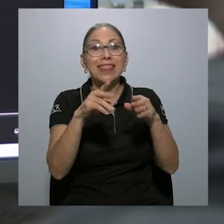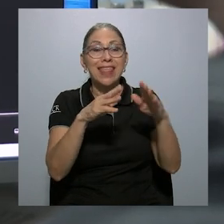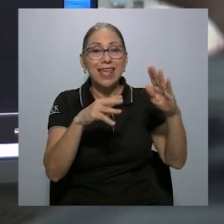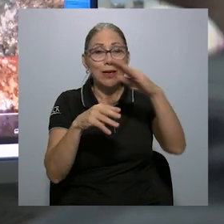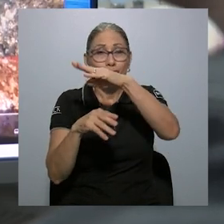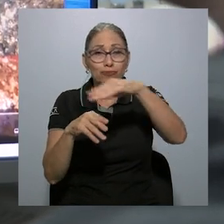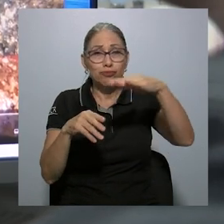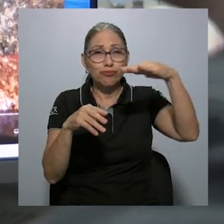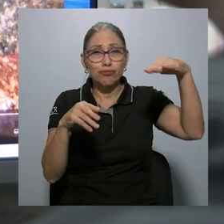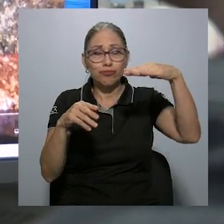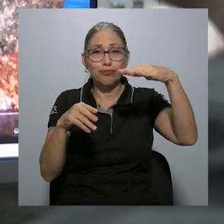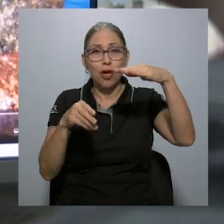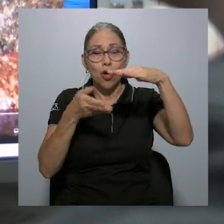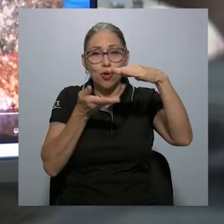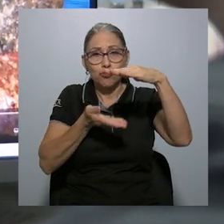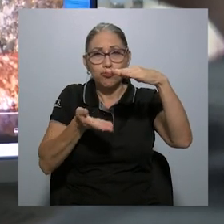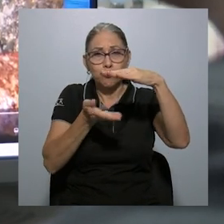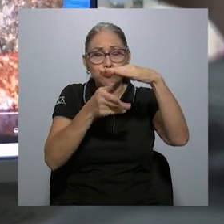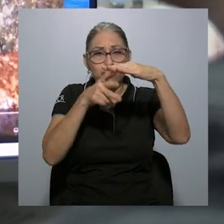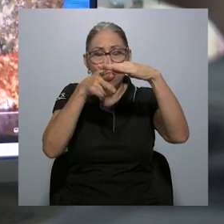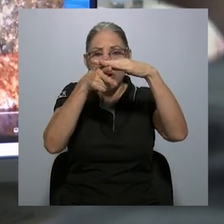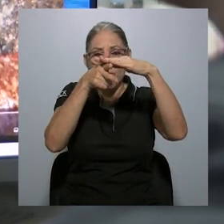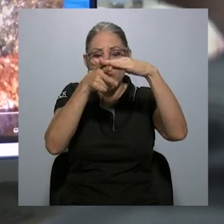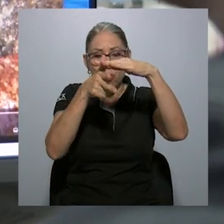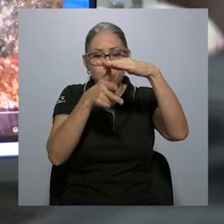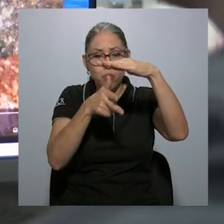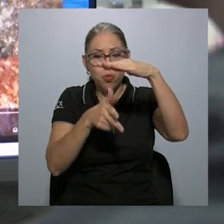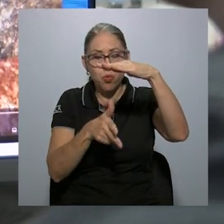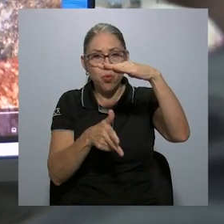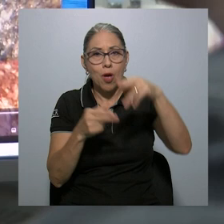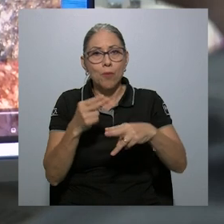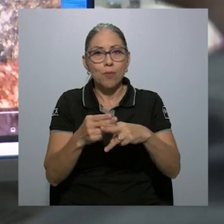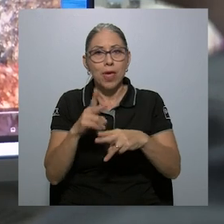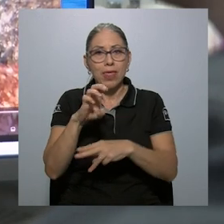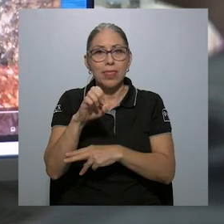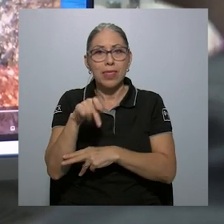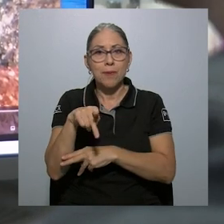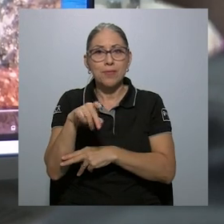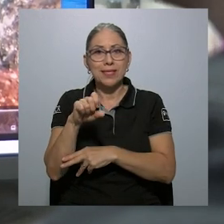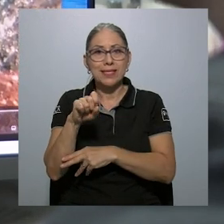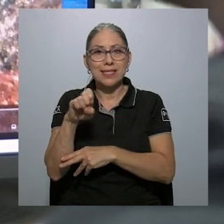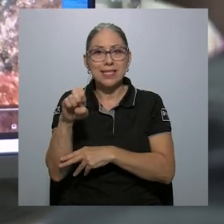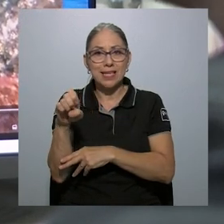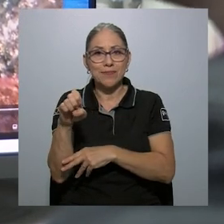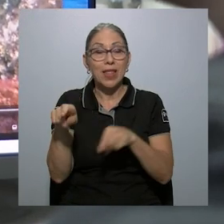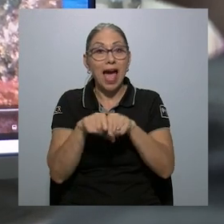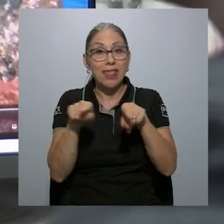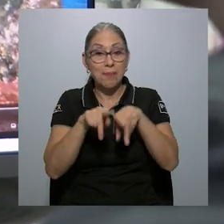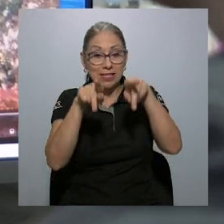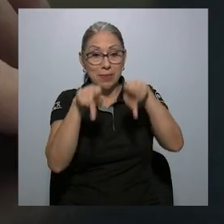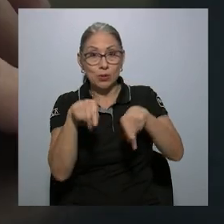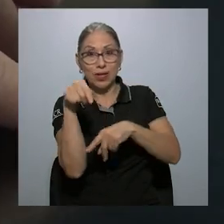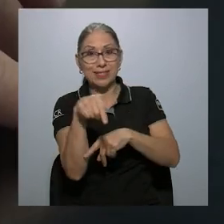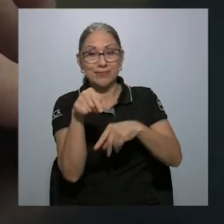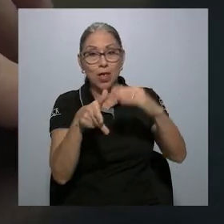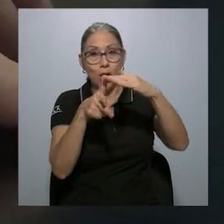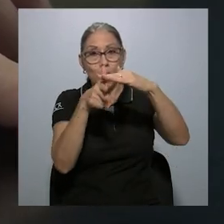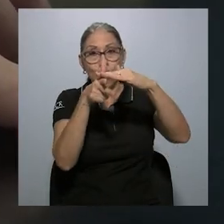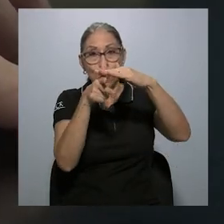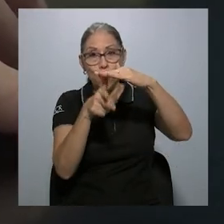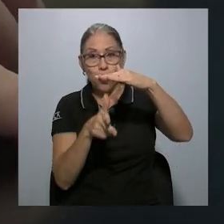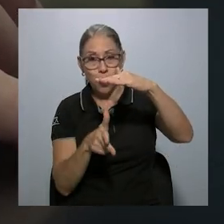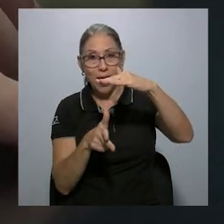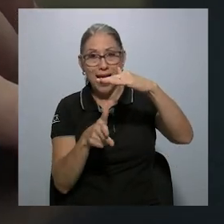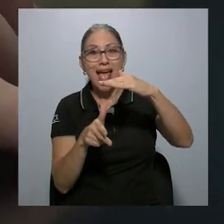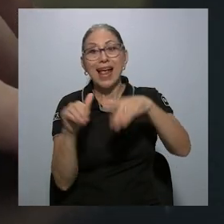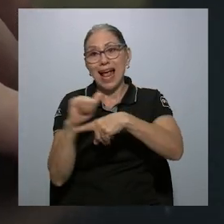profundidad a bordo del submarino Deep Sea. Además, el personal que opera el submarino fue capacitado por el CIMAR